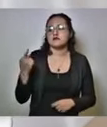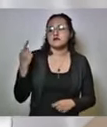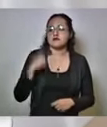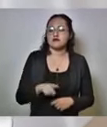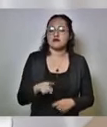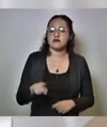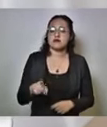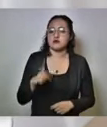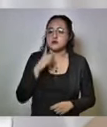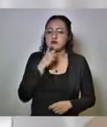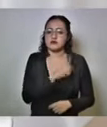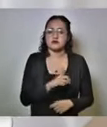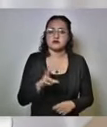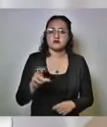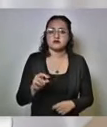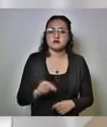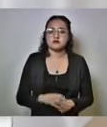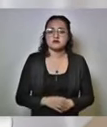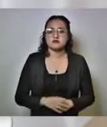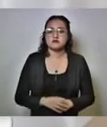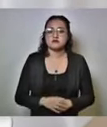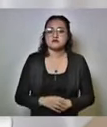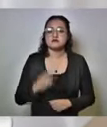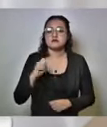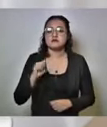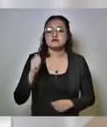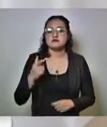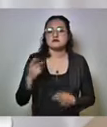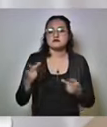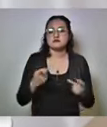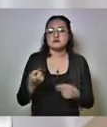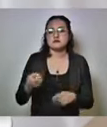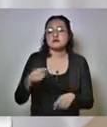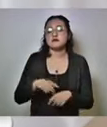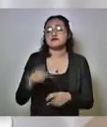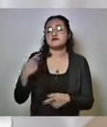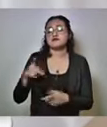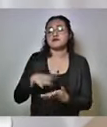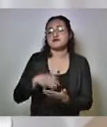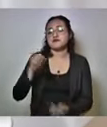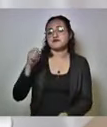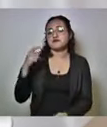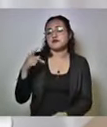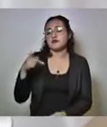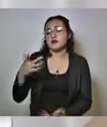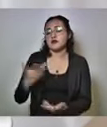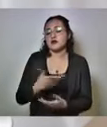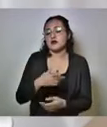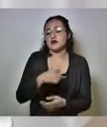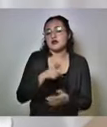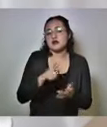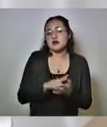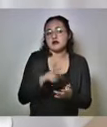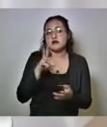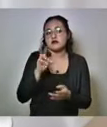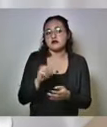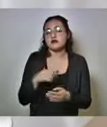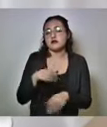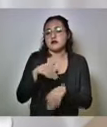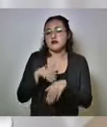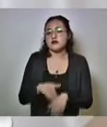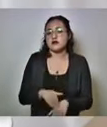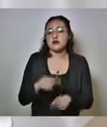en el caso de magistrados son procedimientos constitucionales no los determina